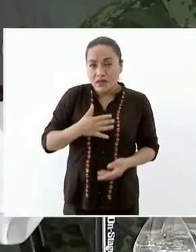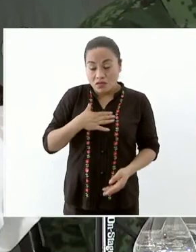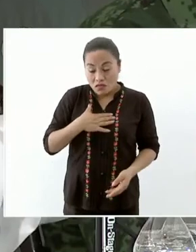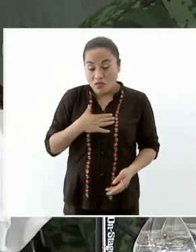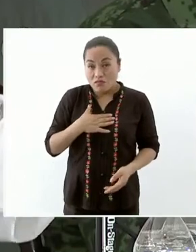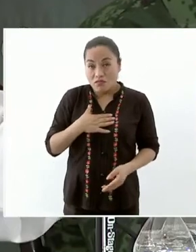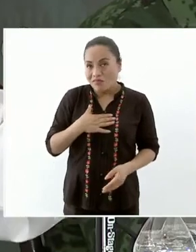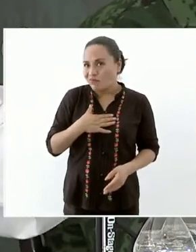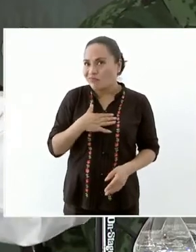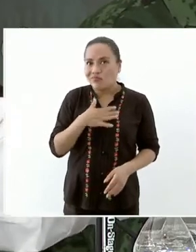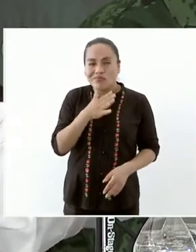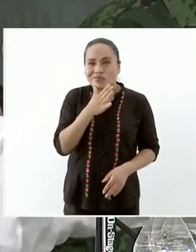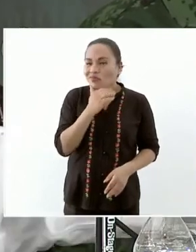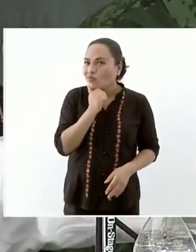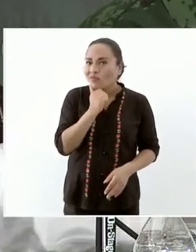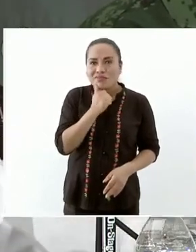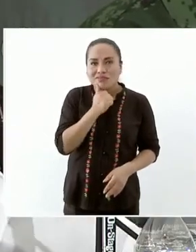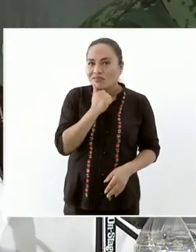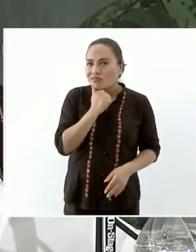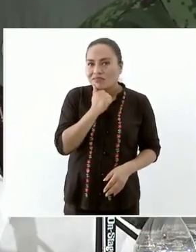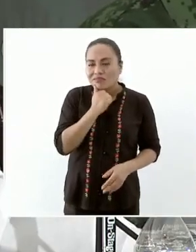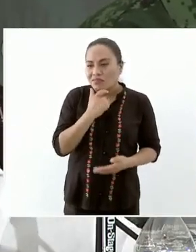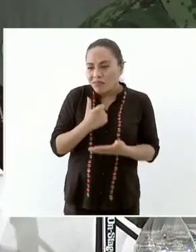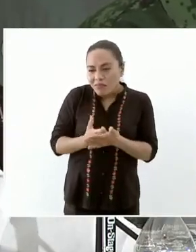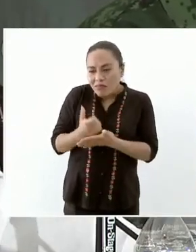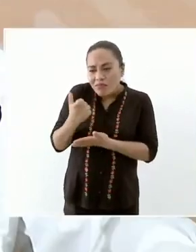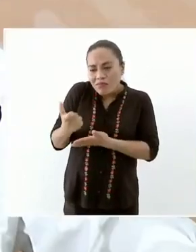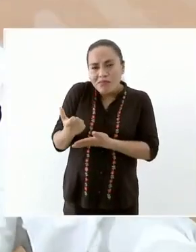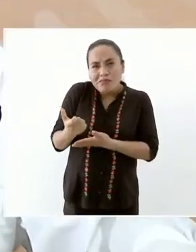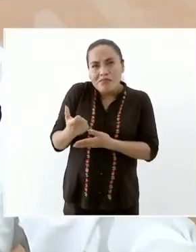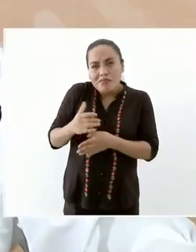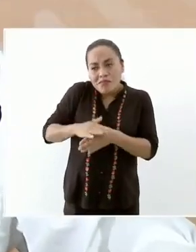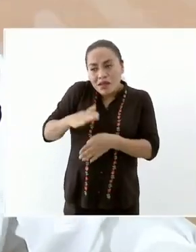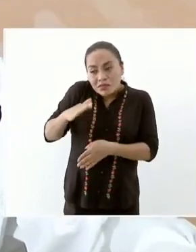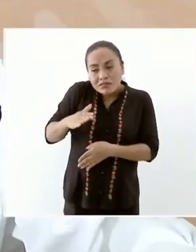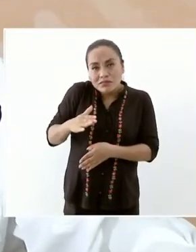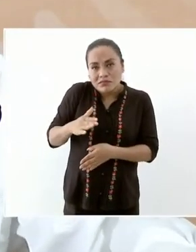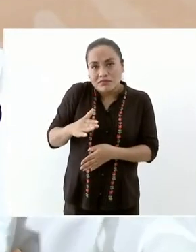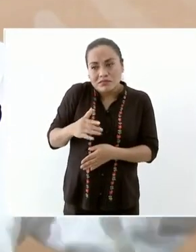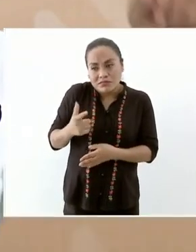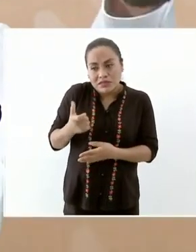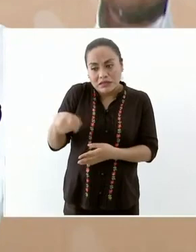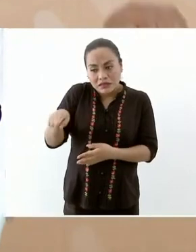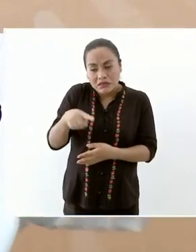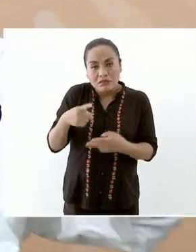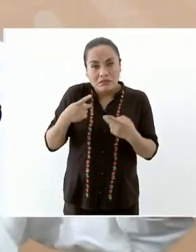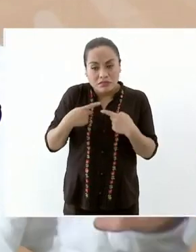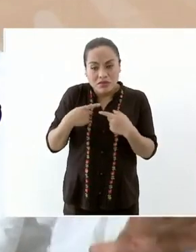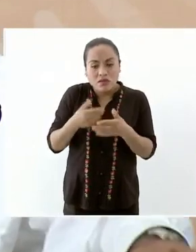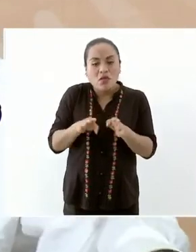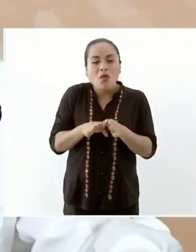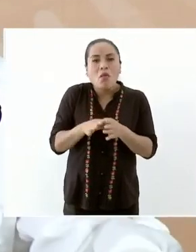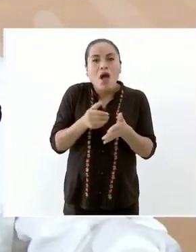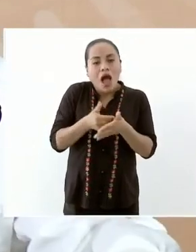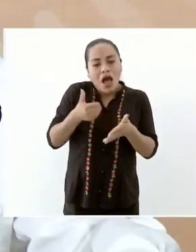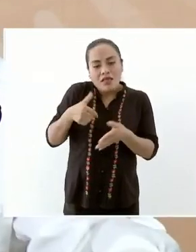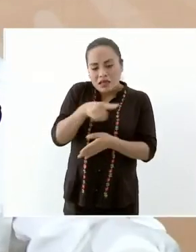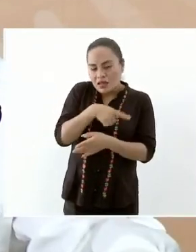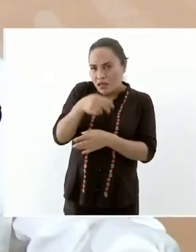entregar más que lo que estableciera un avalú